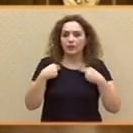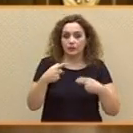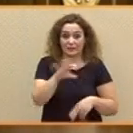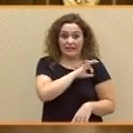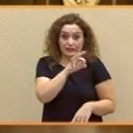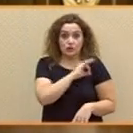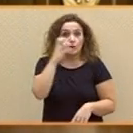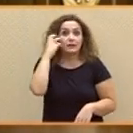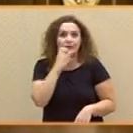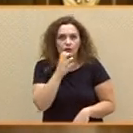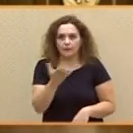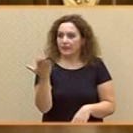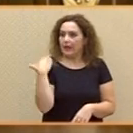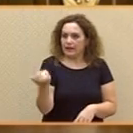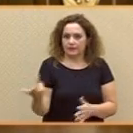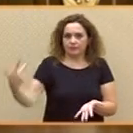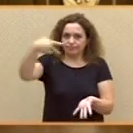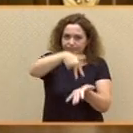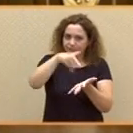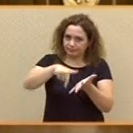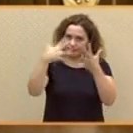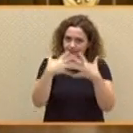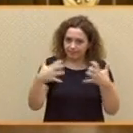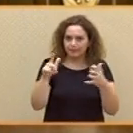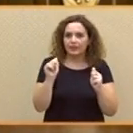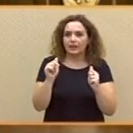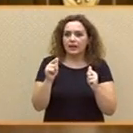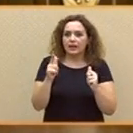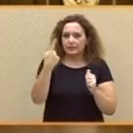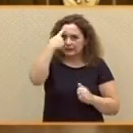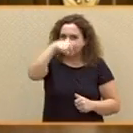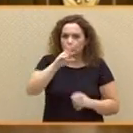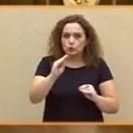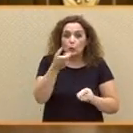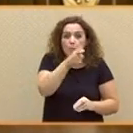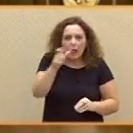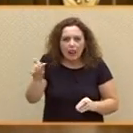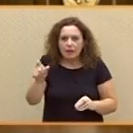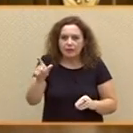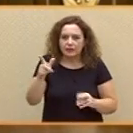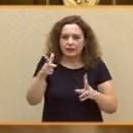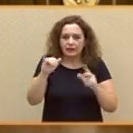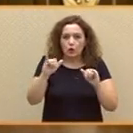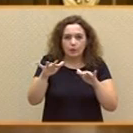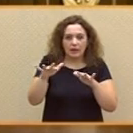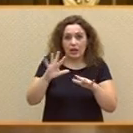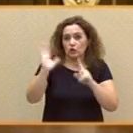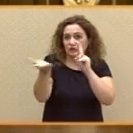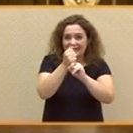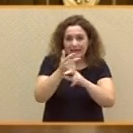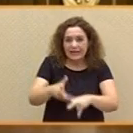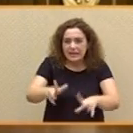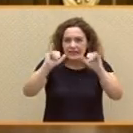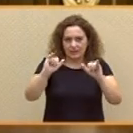ayer subió usted a esta tribuna sabiendo que sus palabras no iban a mover ni un solo voto en esta Cámara.